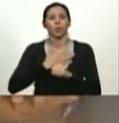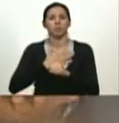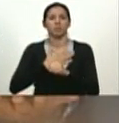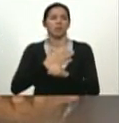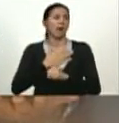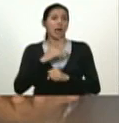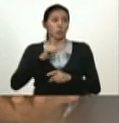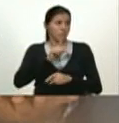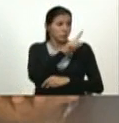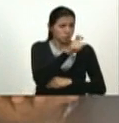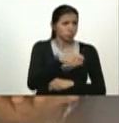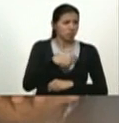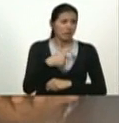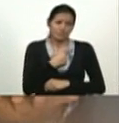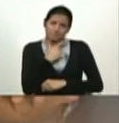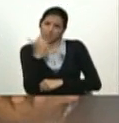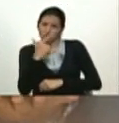obrera.